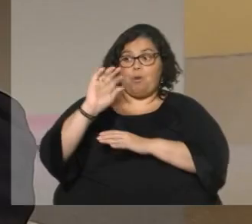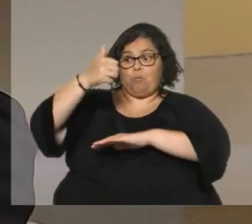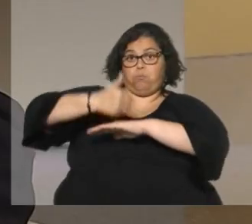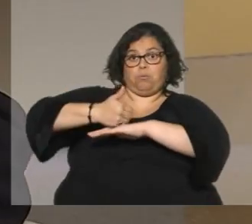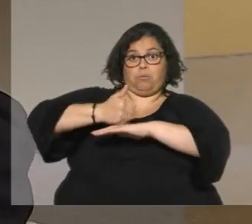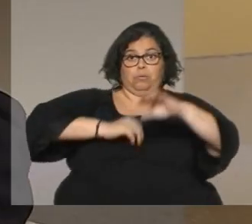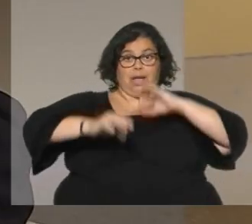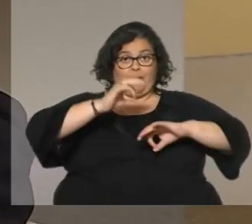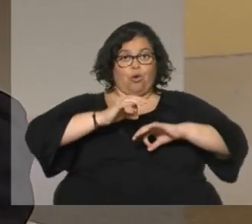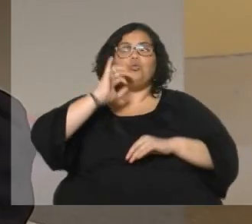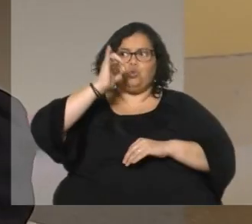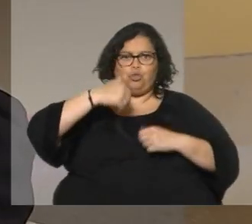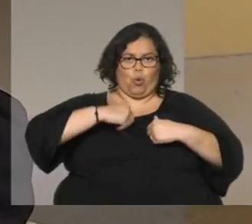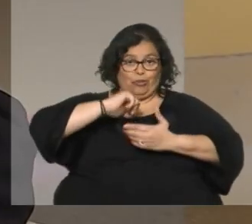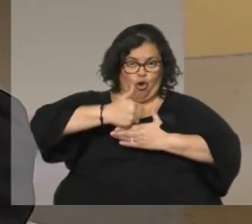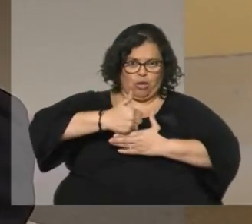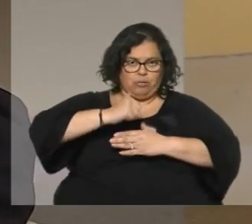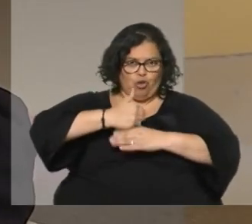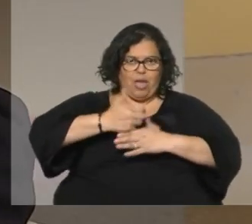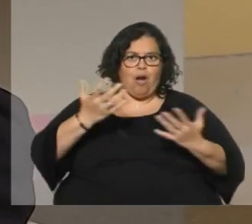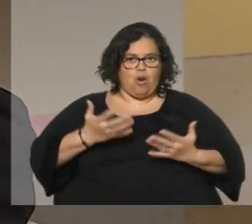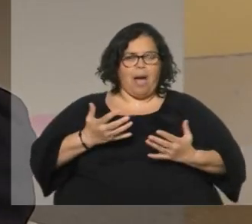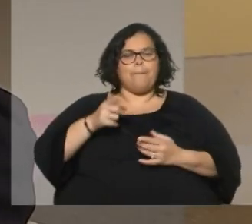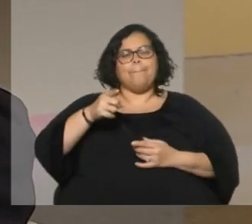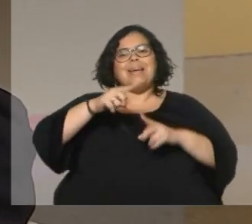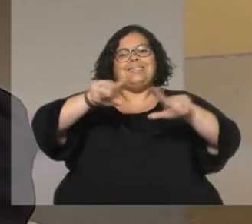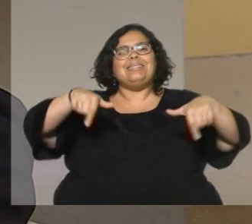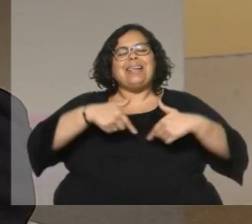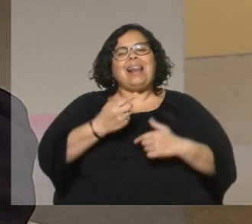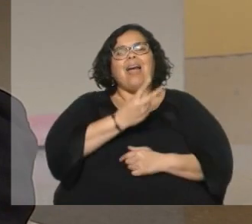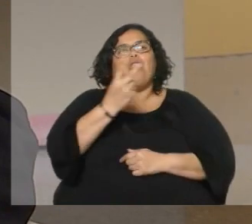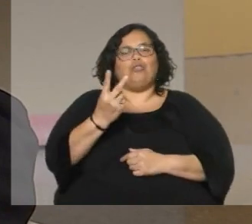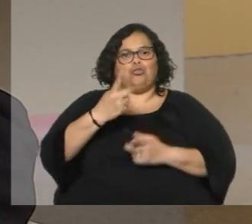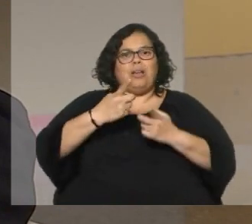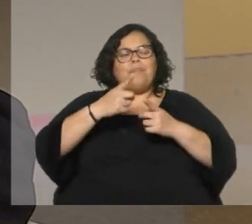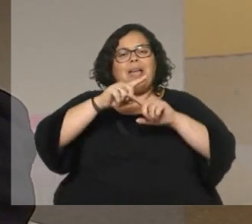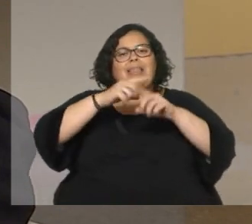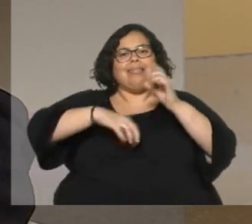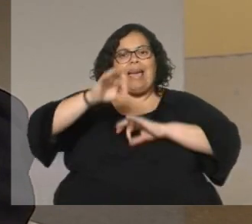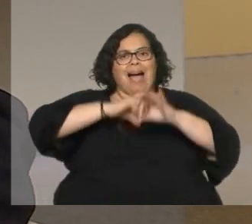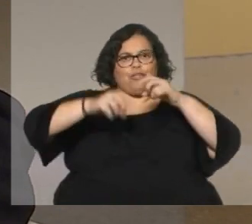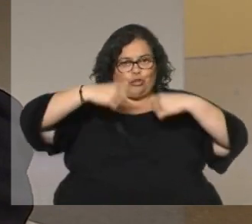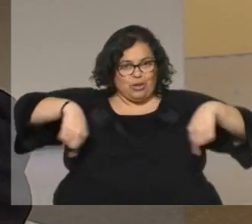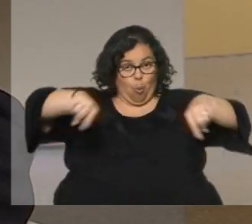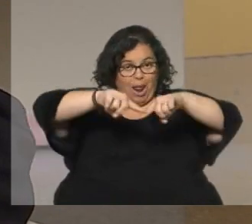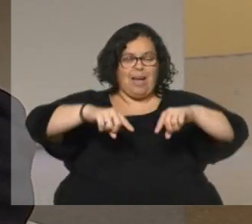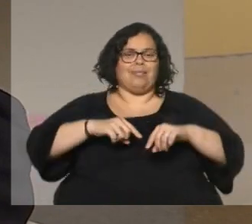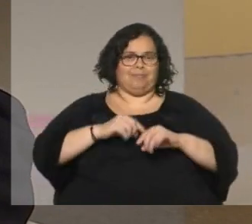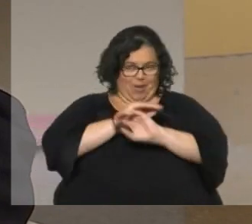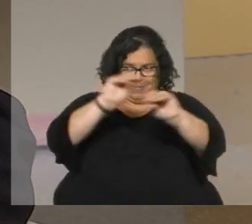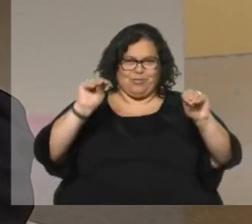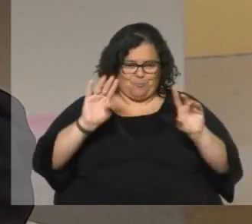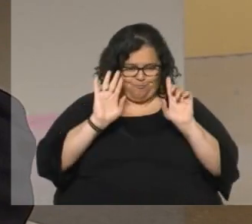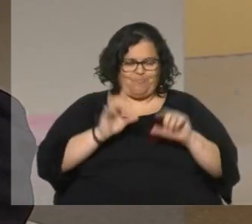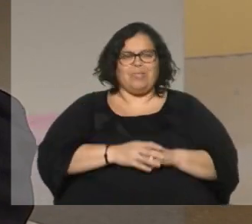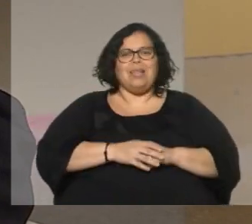yo ya estoy en un espectáculo en un cartel estoy en sala 2 de teatro circular si me permite este espacio el aviso sí por favor